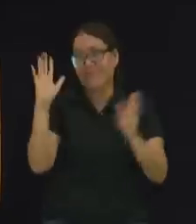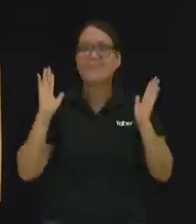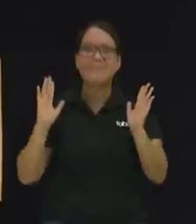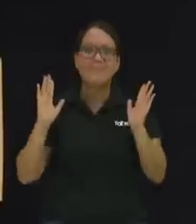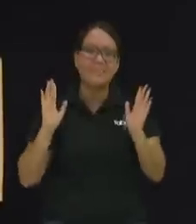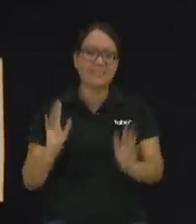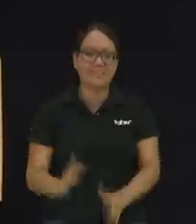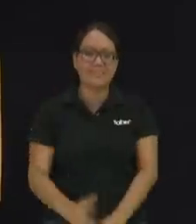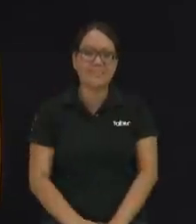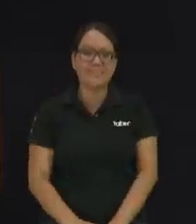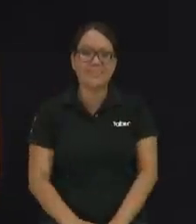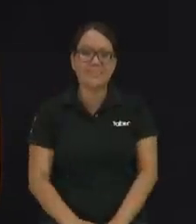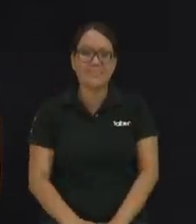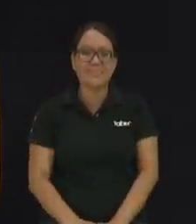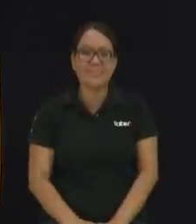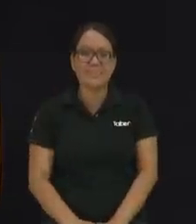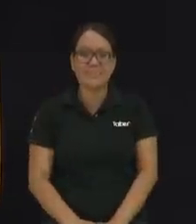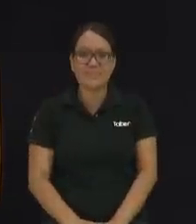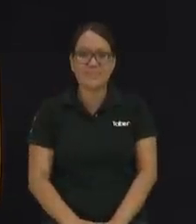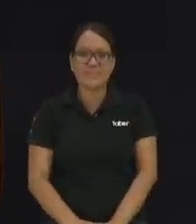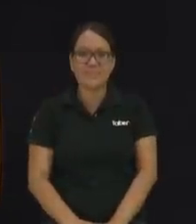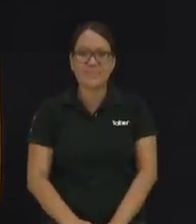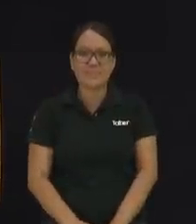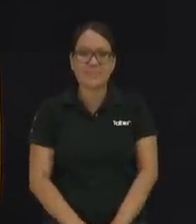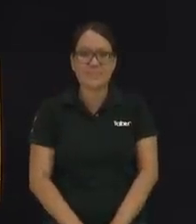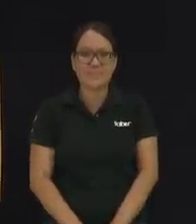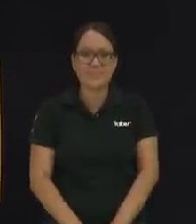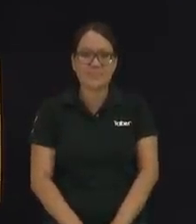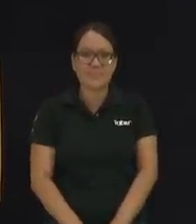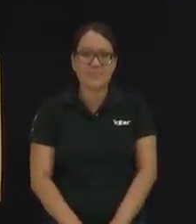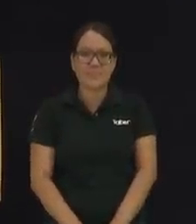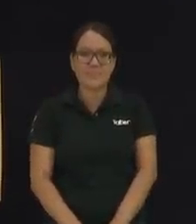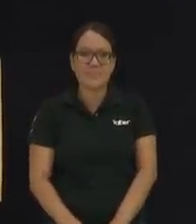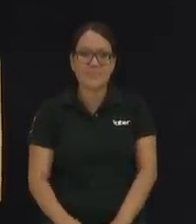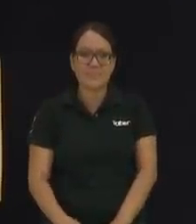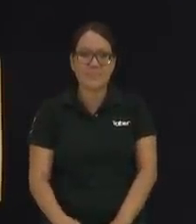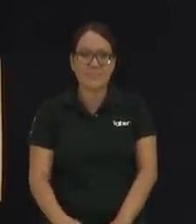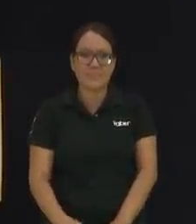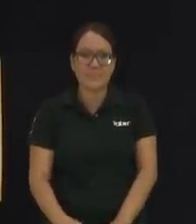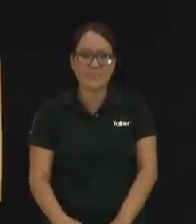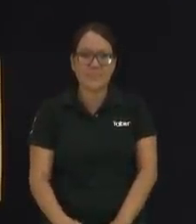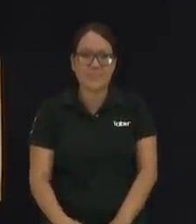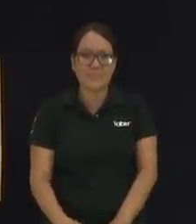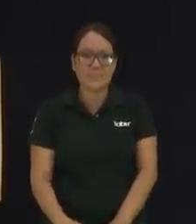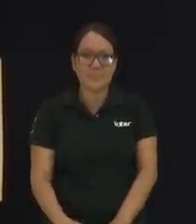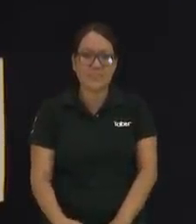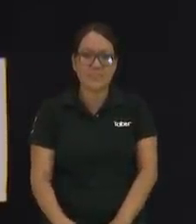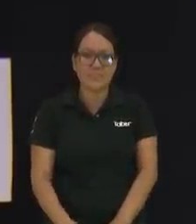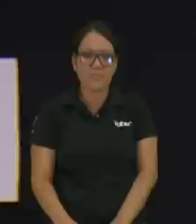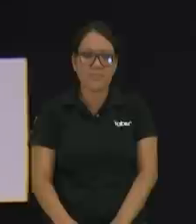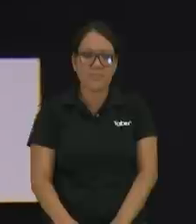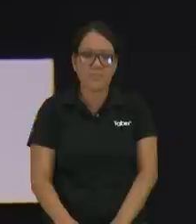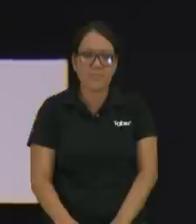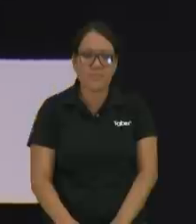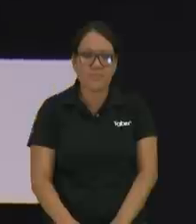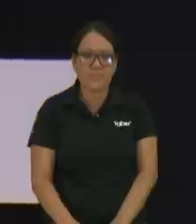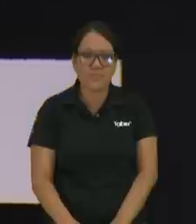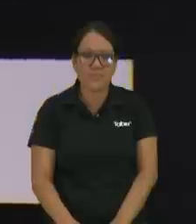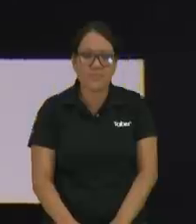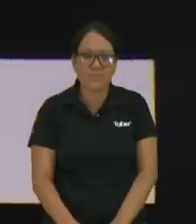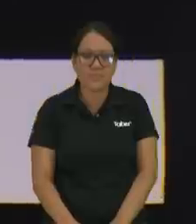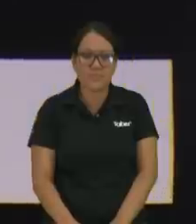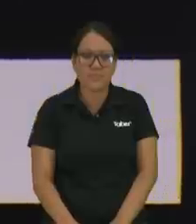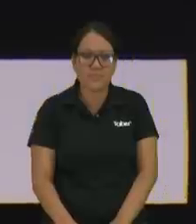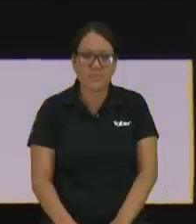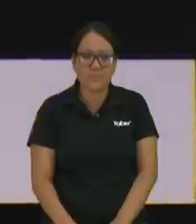se ahorita está bien yo